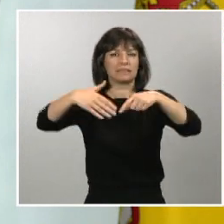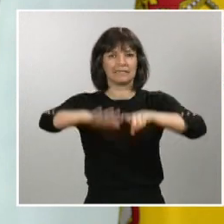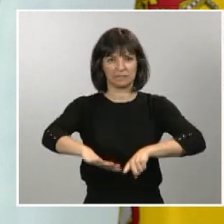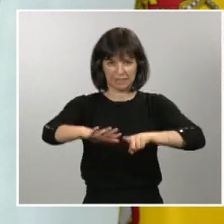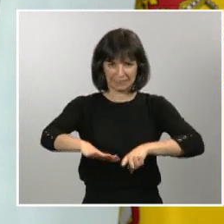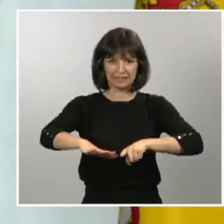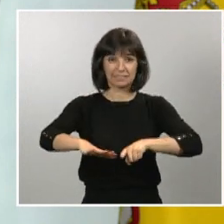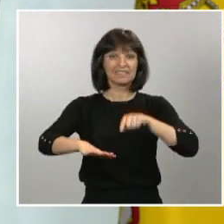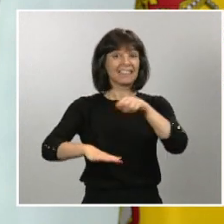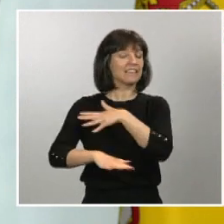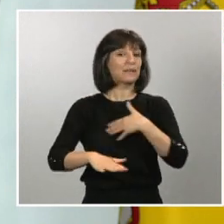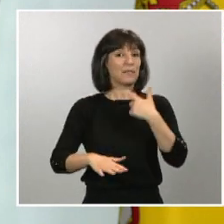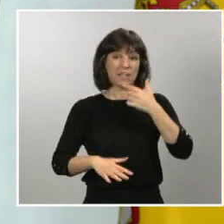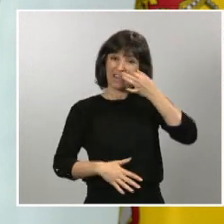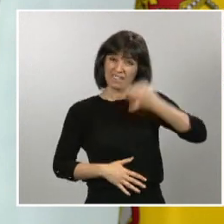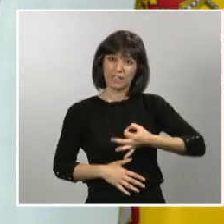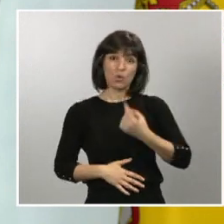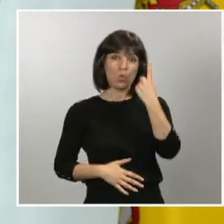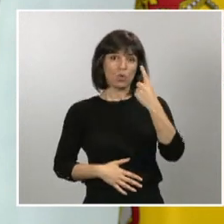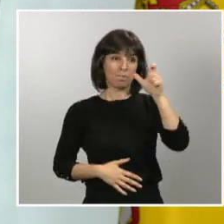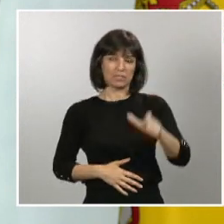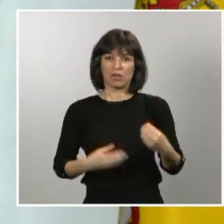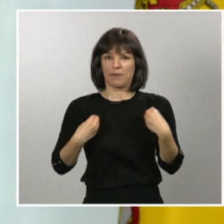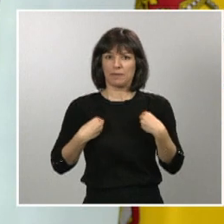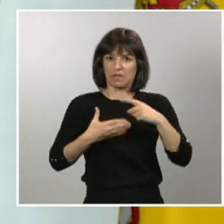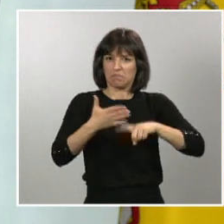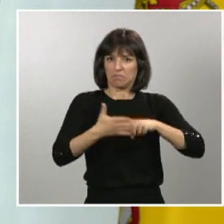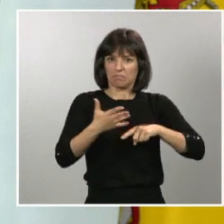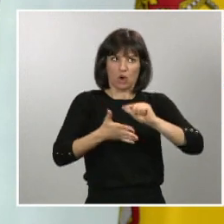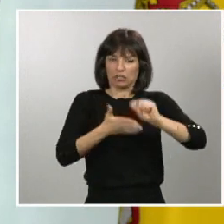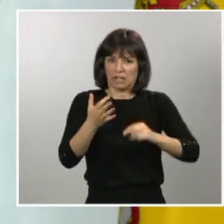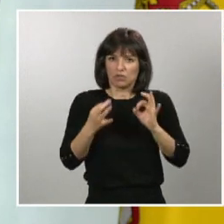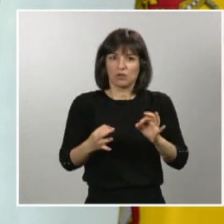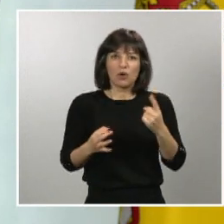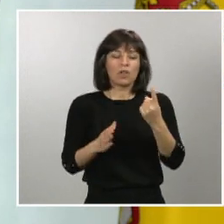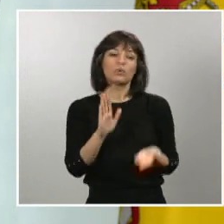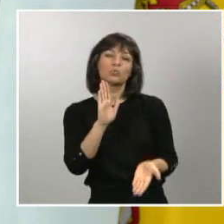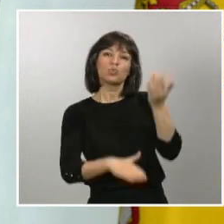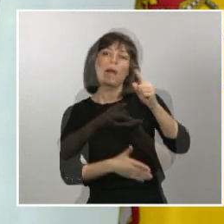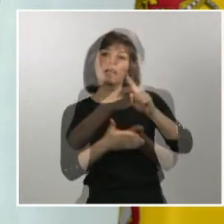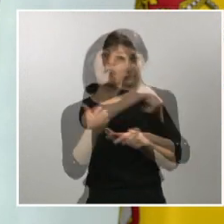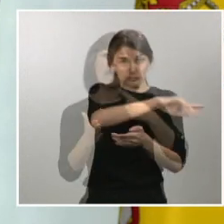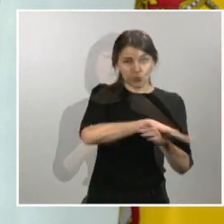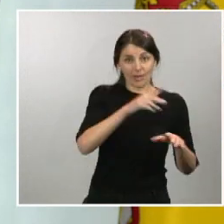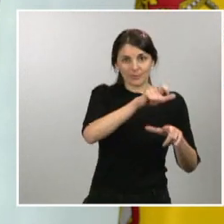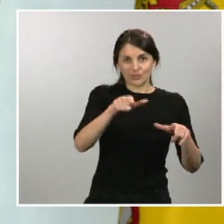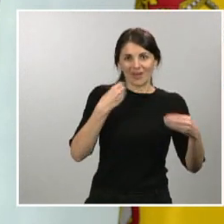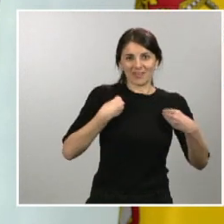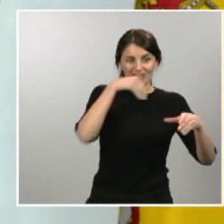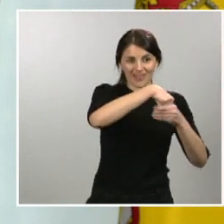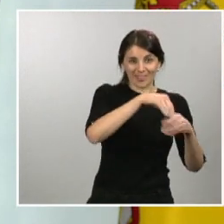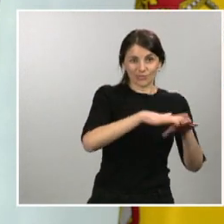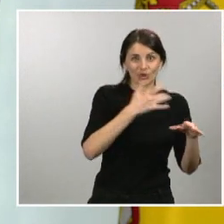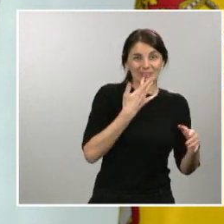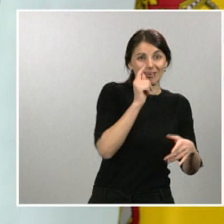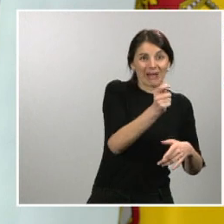impedir que a ningún inquilino de España con un contrato vigente se le pueda subir el alquiler durante los próximos seis meses. Si un inquilino está en